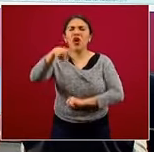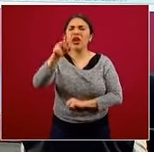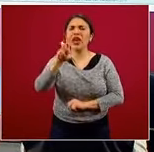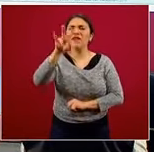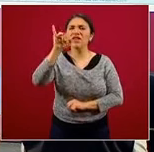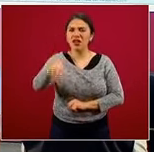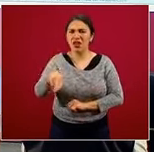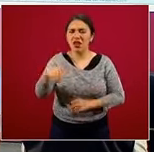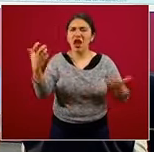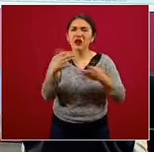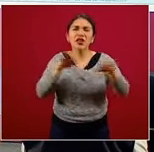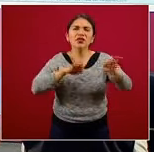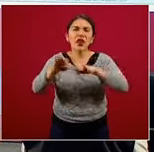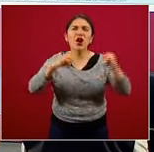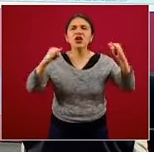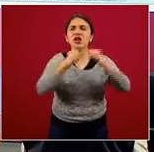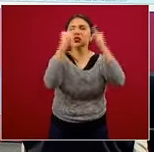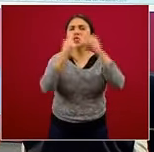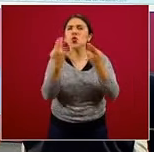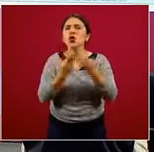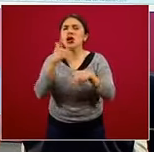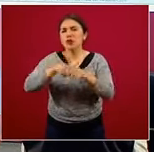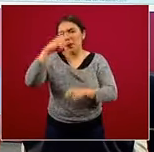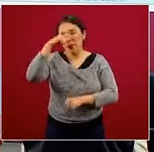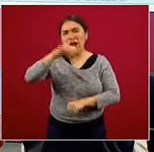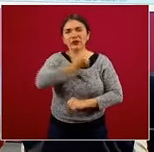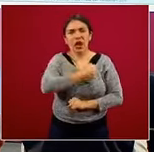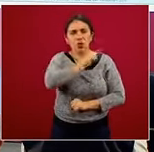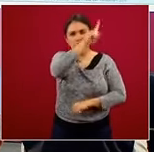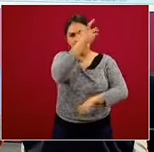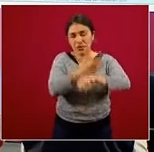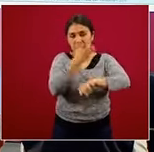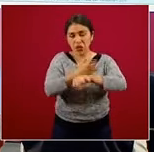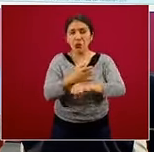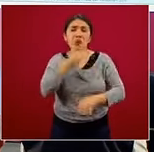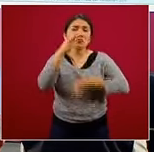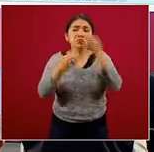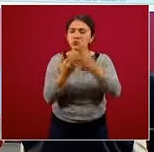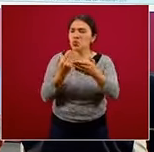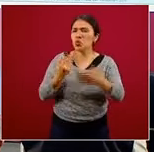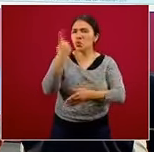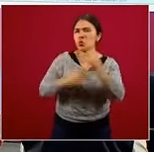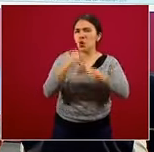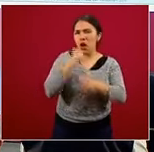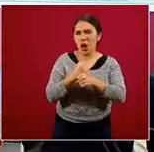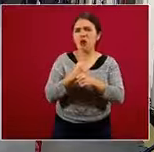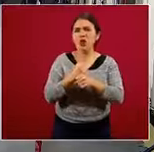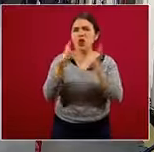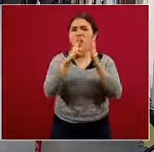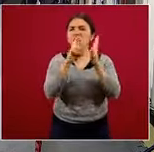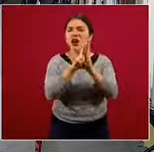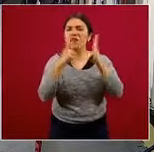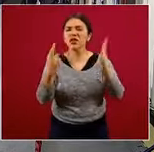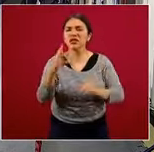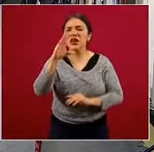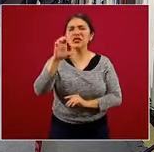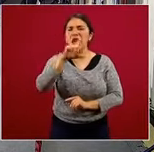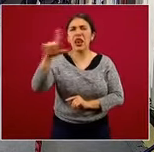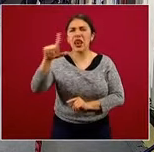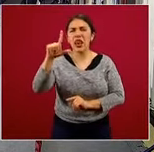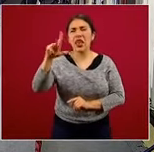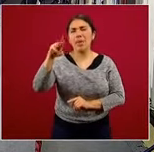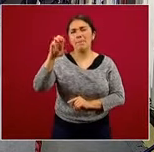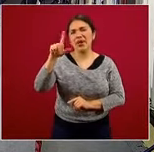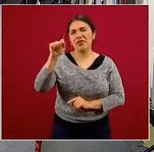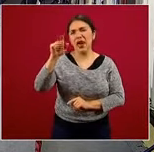Hall, que trabaja en los Institutos Nacionales de Salud de Estados Unidos. Lo publicó el año pasado en la revista Cell Metabolism